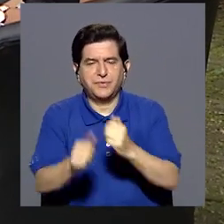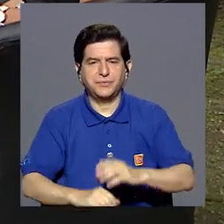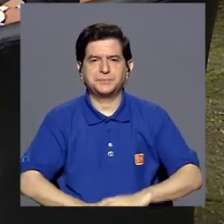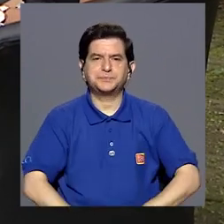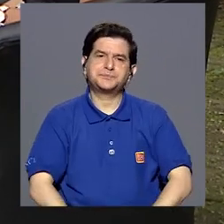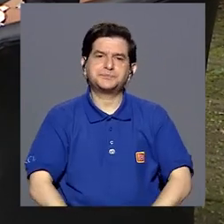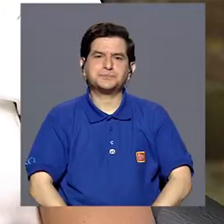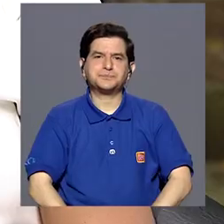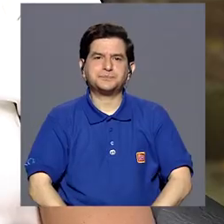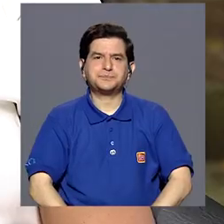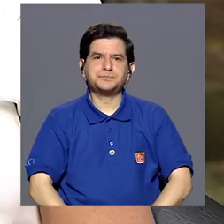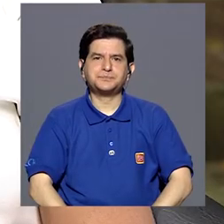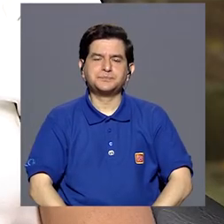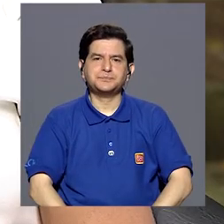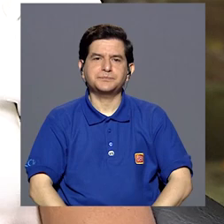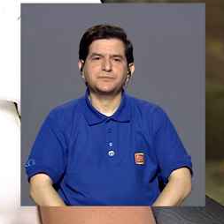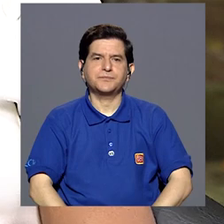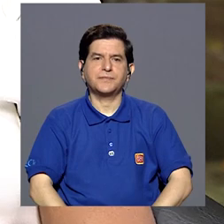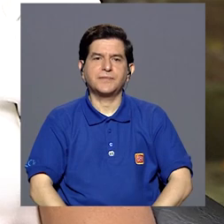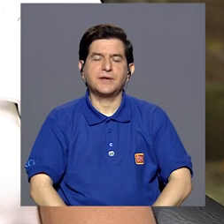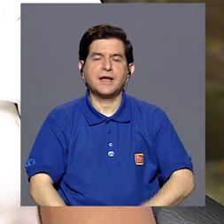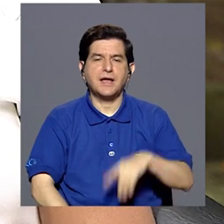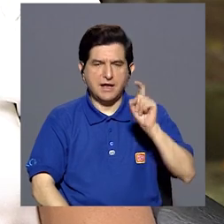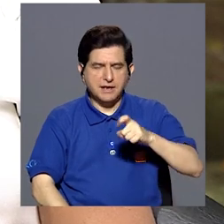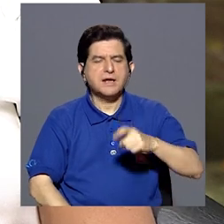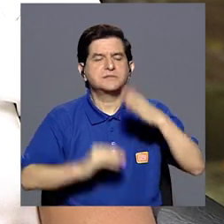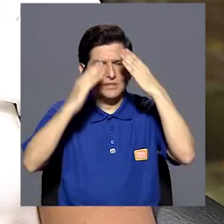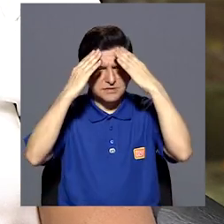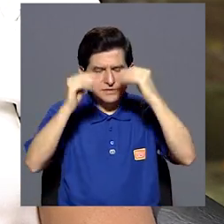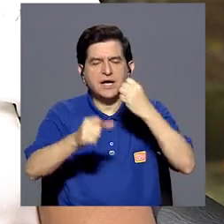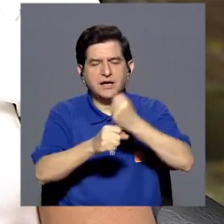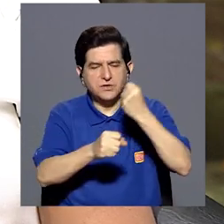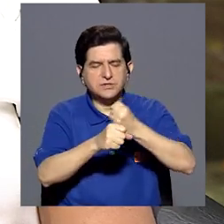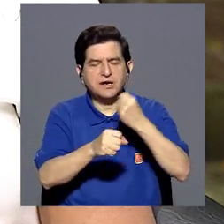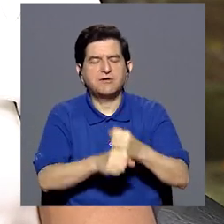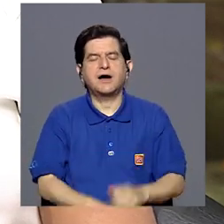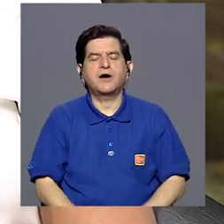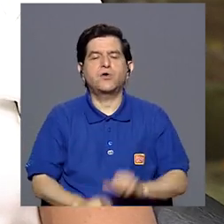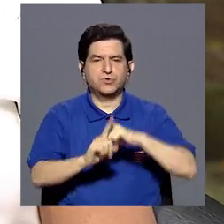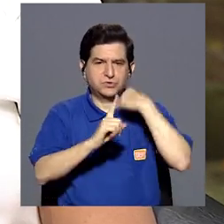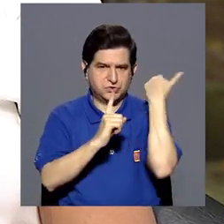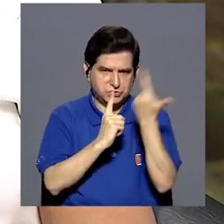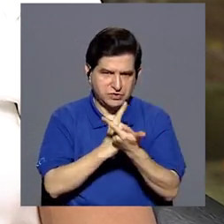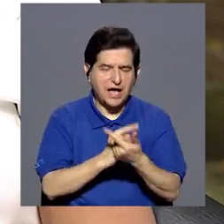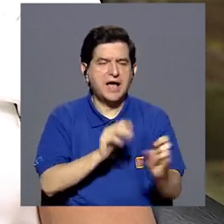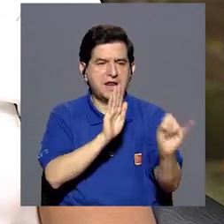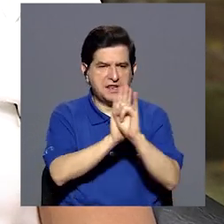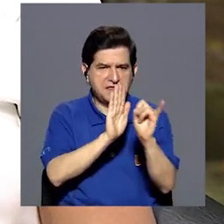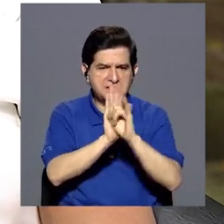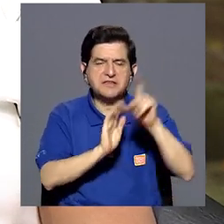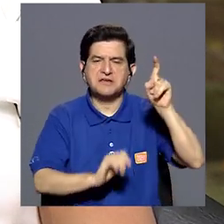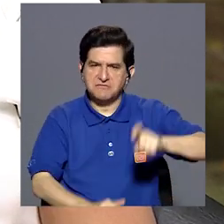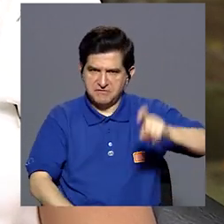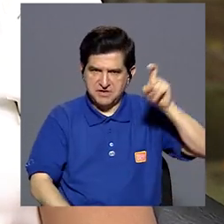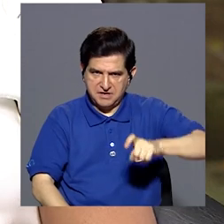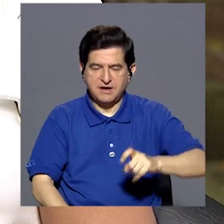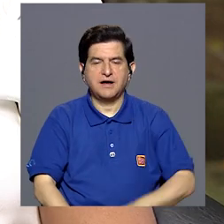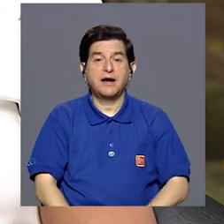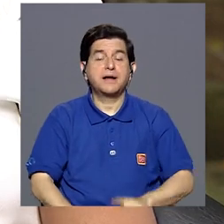¿Verdad? Digamos, sí hay que hacer un informe de trabajo social, sí hay que identificar la necesidad,